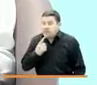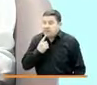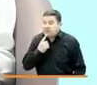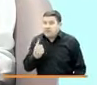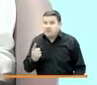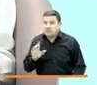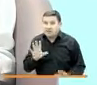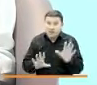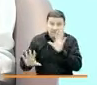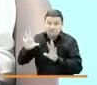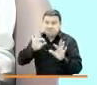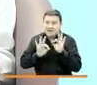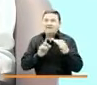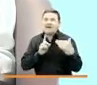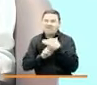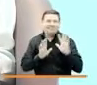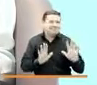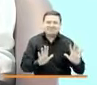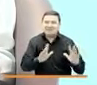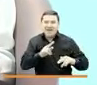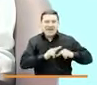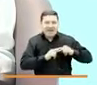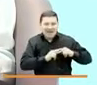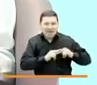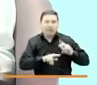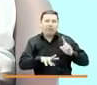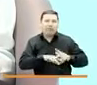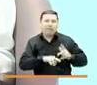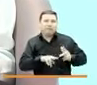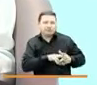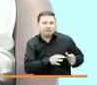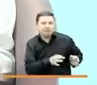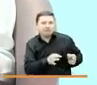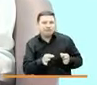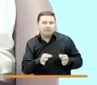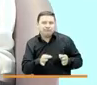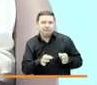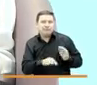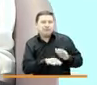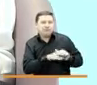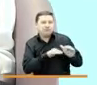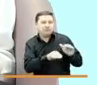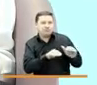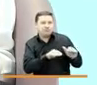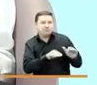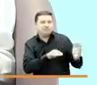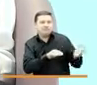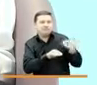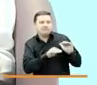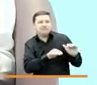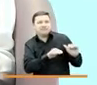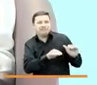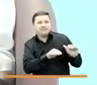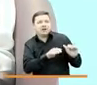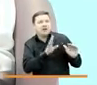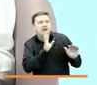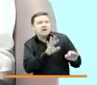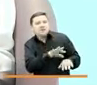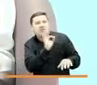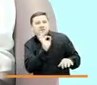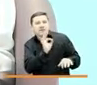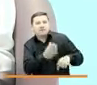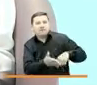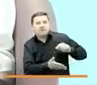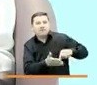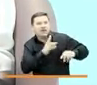la pandemia ahí sí nos afectó, porque hubo que hacer dos convocatorias. La convocatoria para elegir a la firma